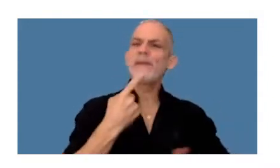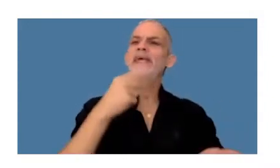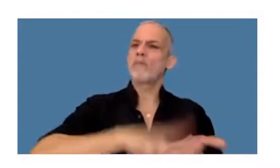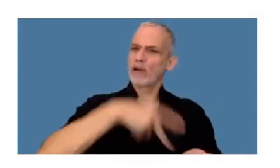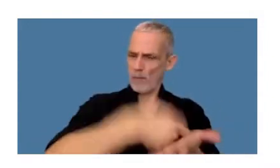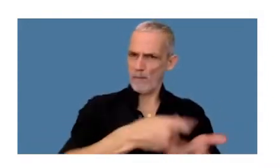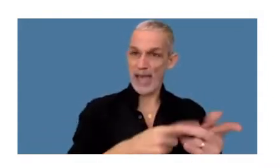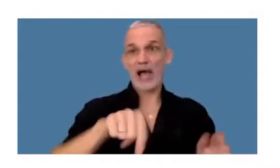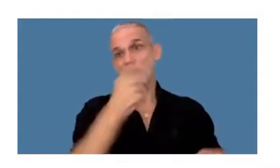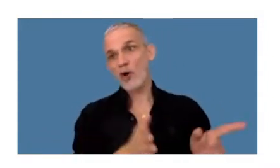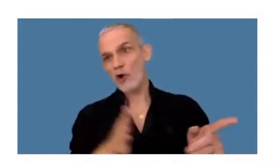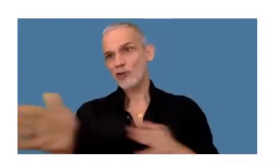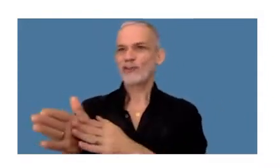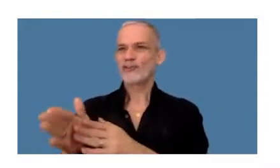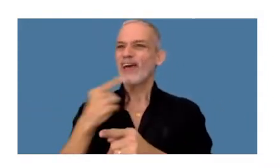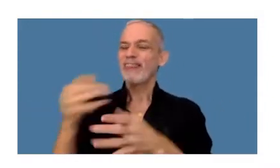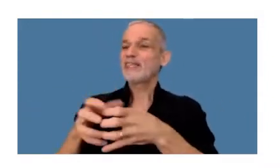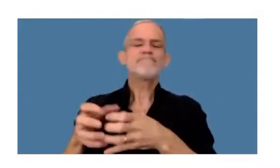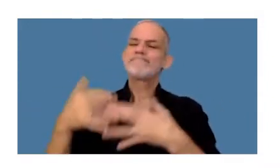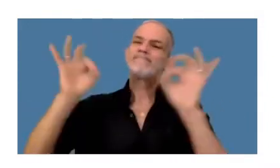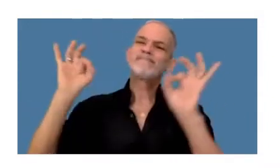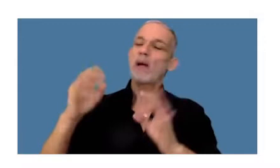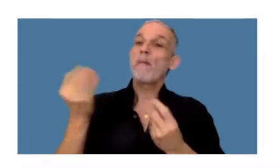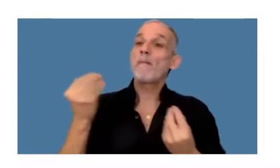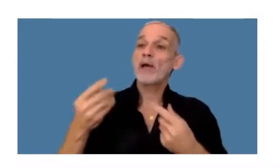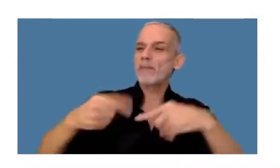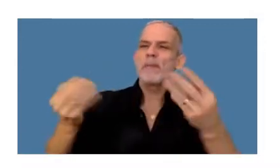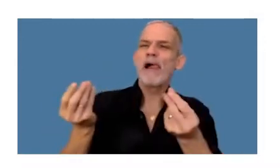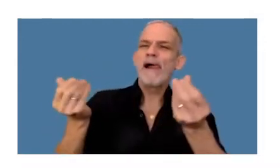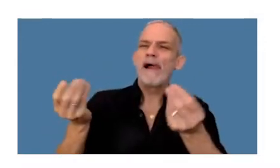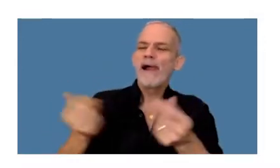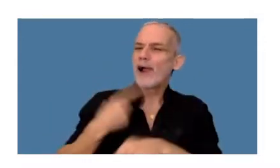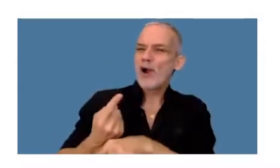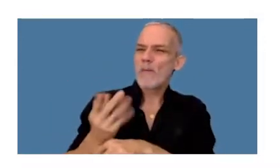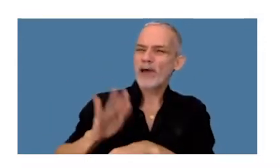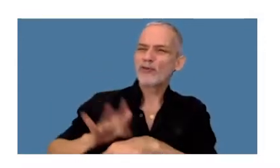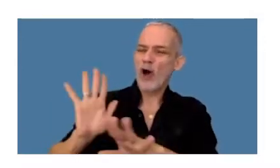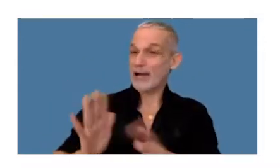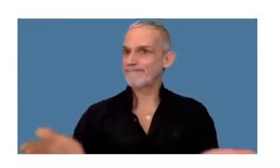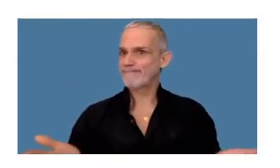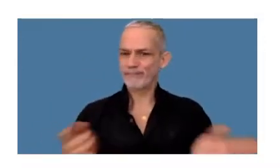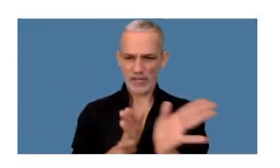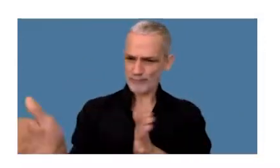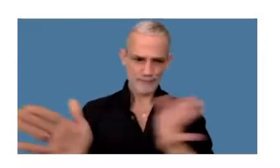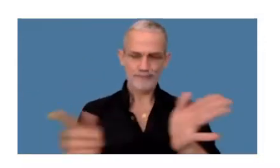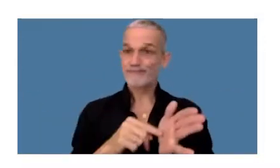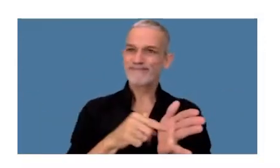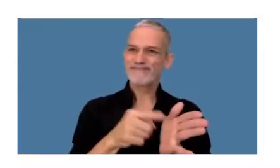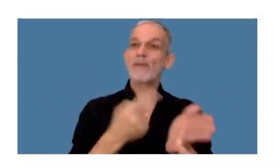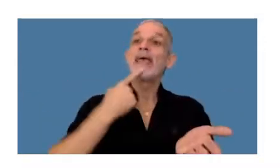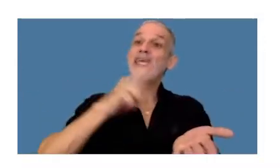financiero y aquellos que sostienen que están exentos por ser un bien inmaterial los que se inclinan por la